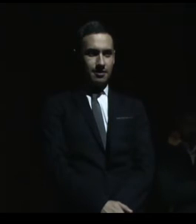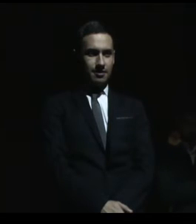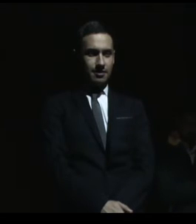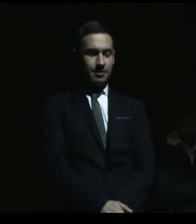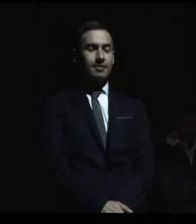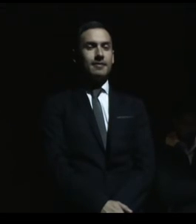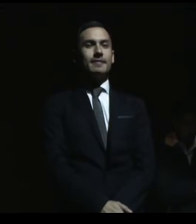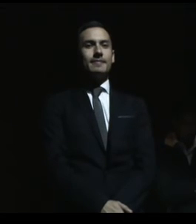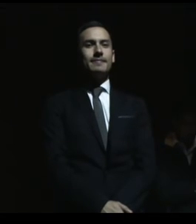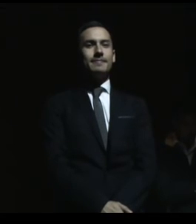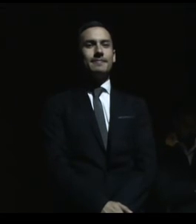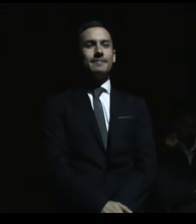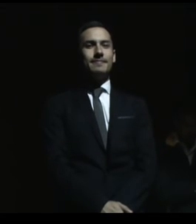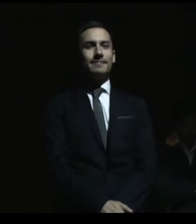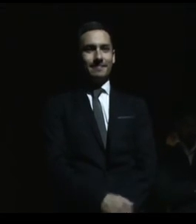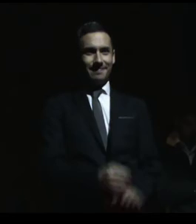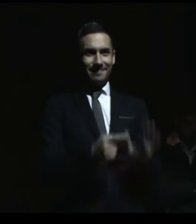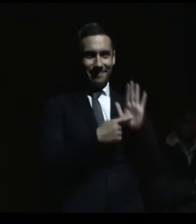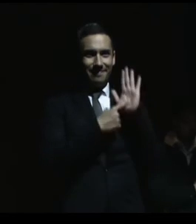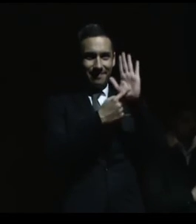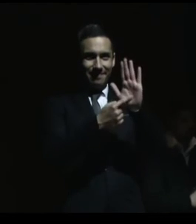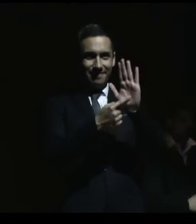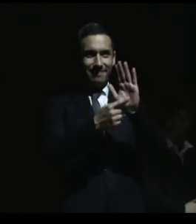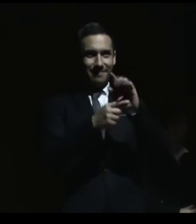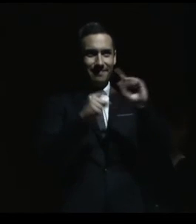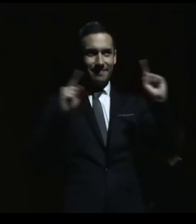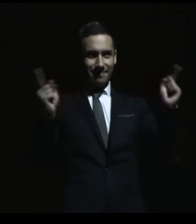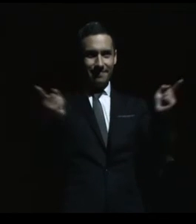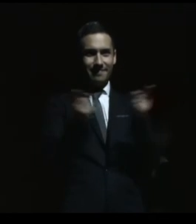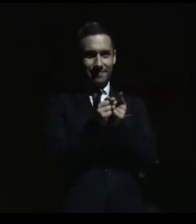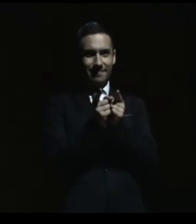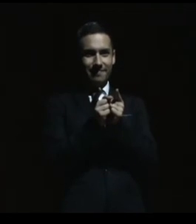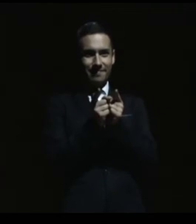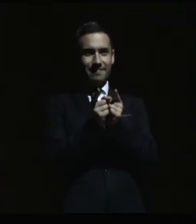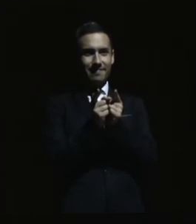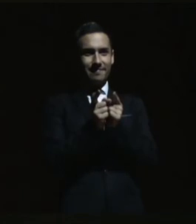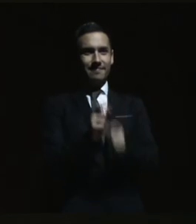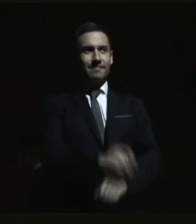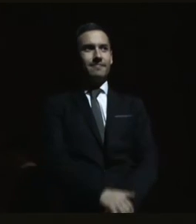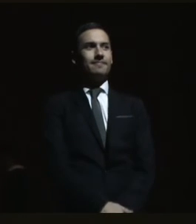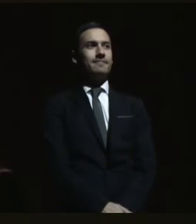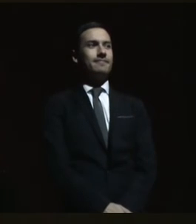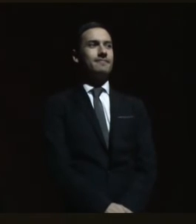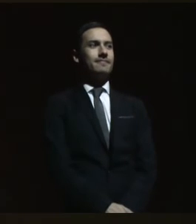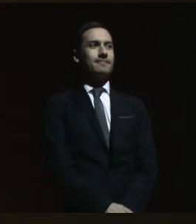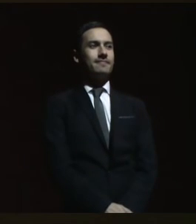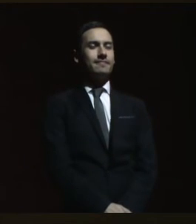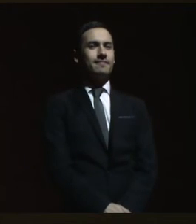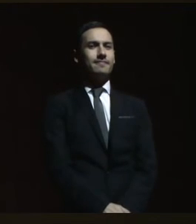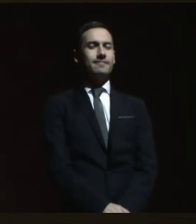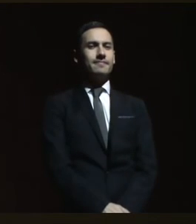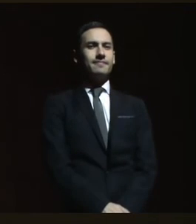Bueno, creo que es la síntesis de lo que hemos estado tratando de mostrar